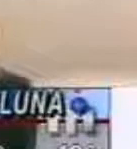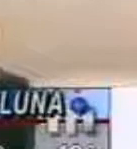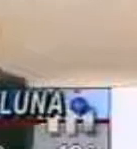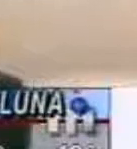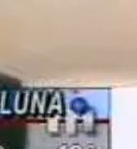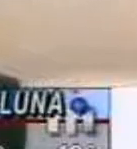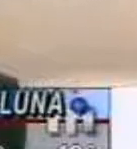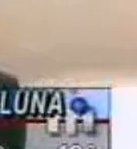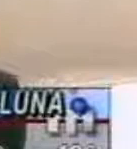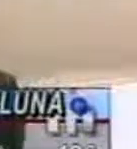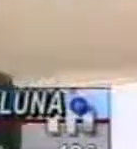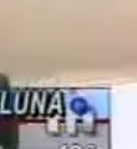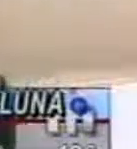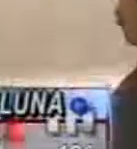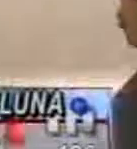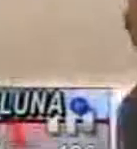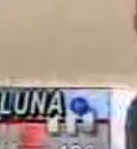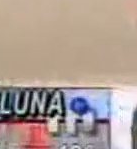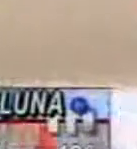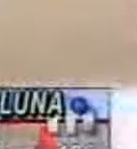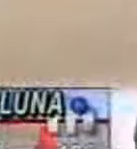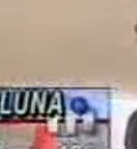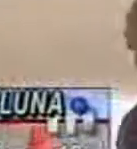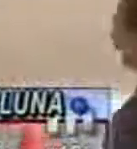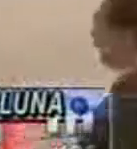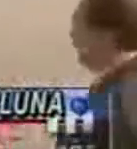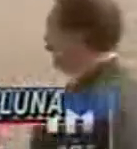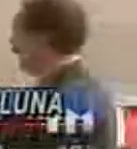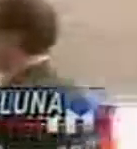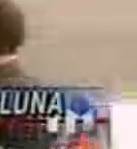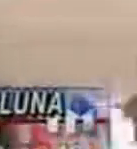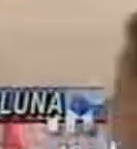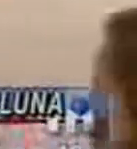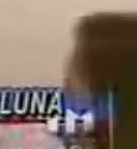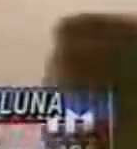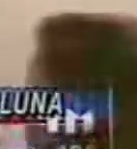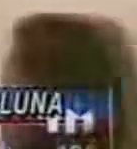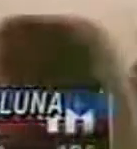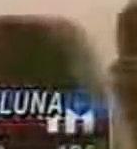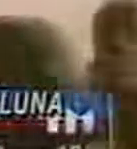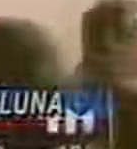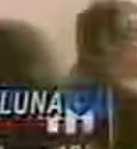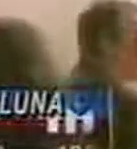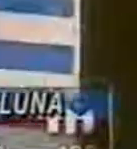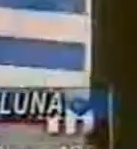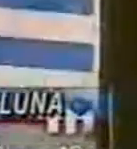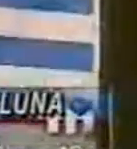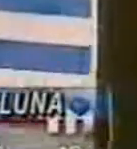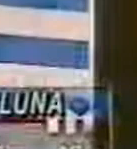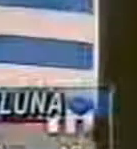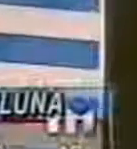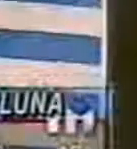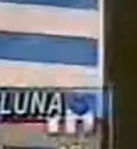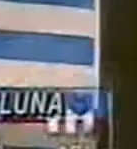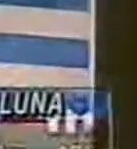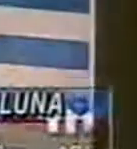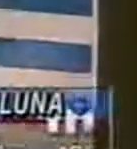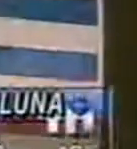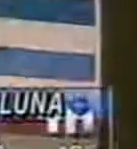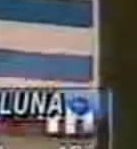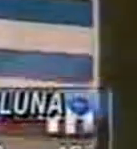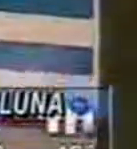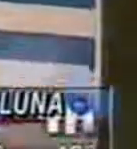También se dio la salida del gerente general de la aerolínea, Jorge Lepra, y volverá el CEO de Lidgate, Matías Campiani, en su lugar. Lepra no había sido